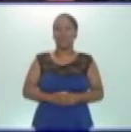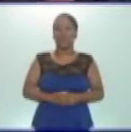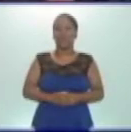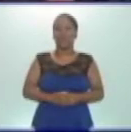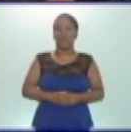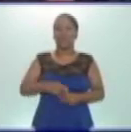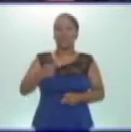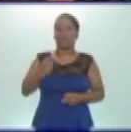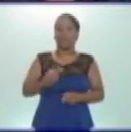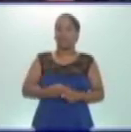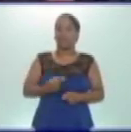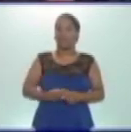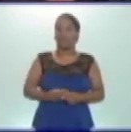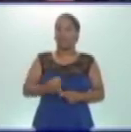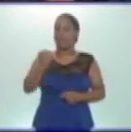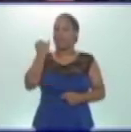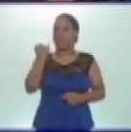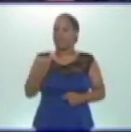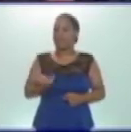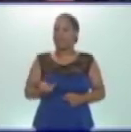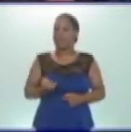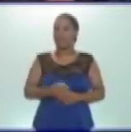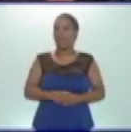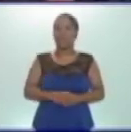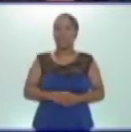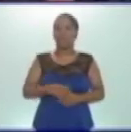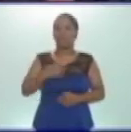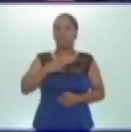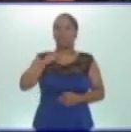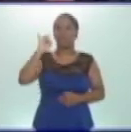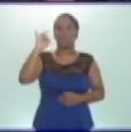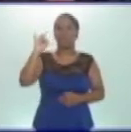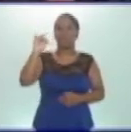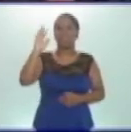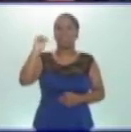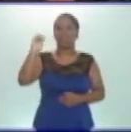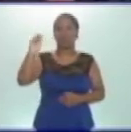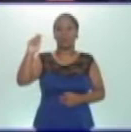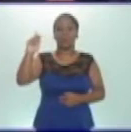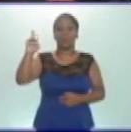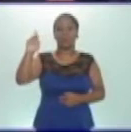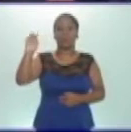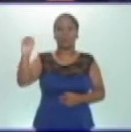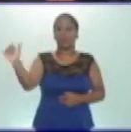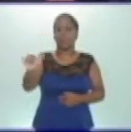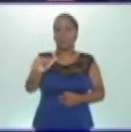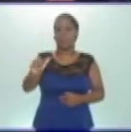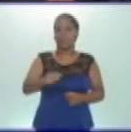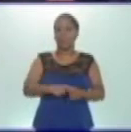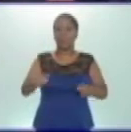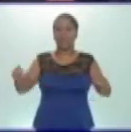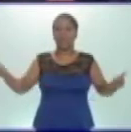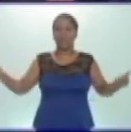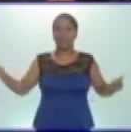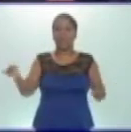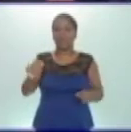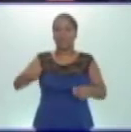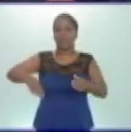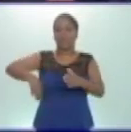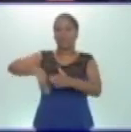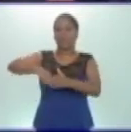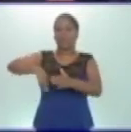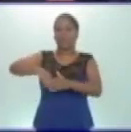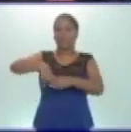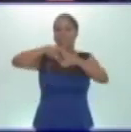su nombre indica, delgado, y mide 7 metros, casi igual de largo que una portería de fútbol. Parece